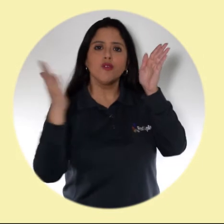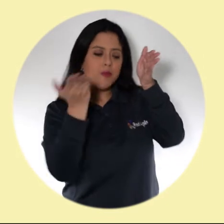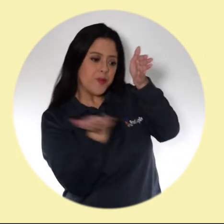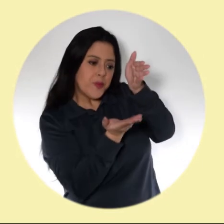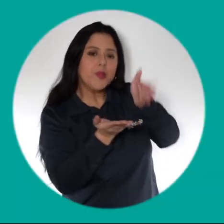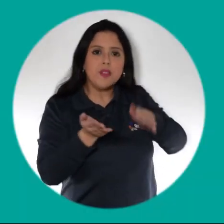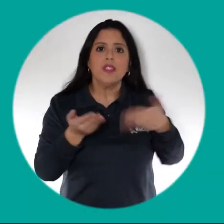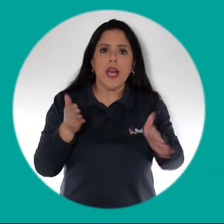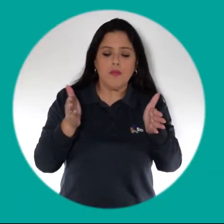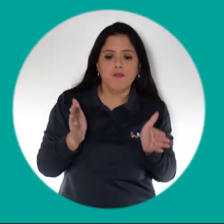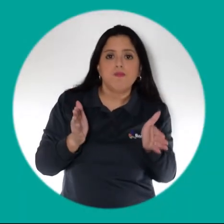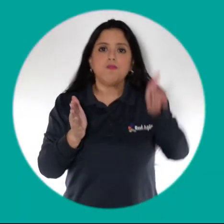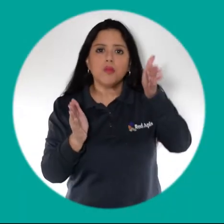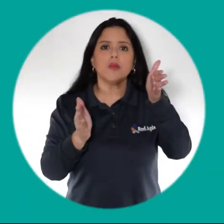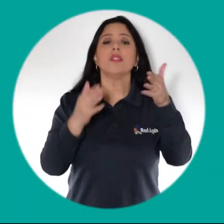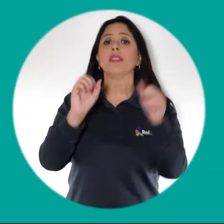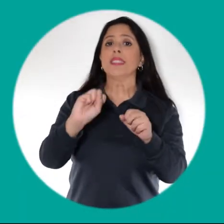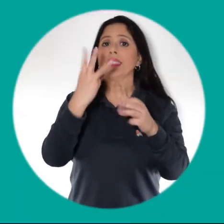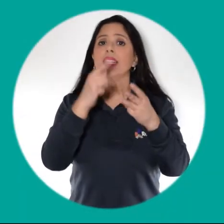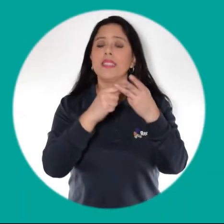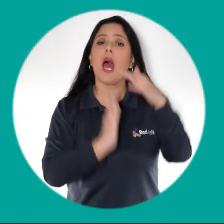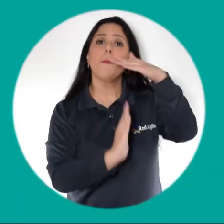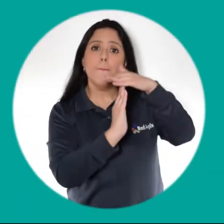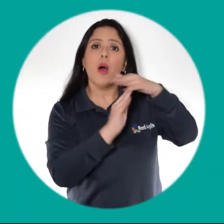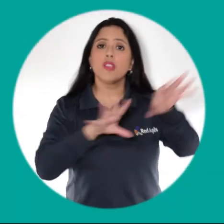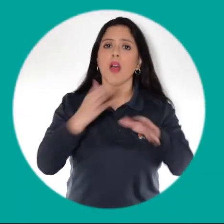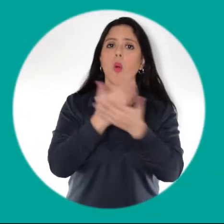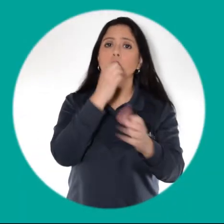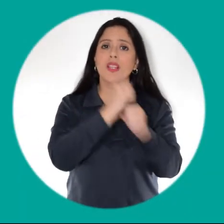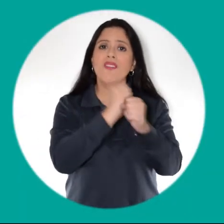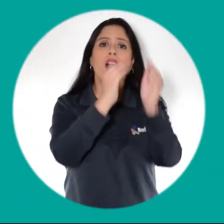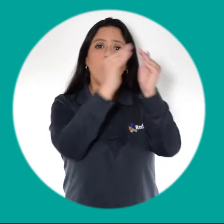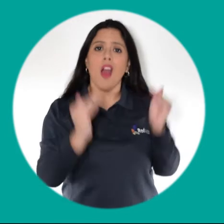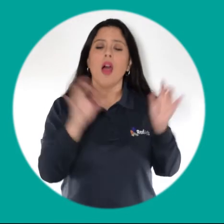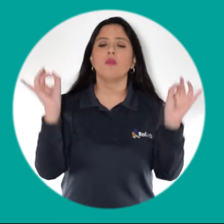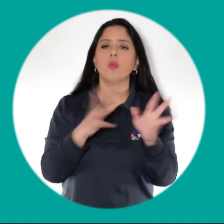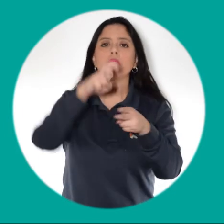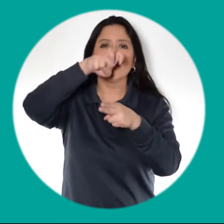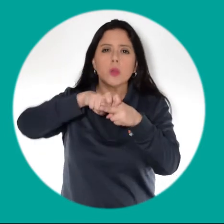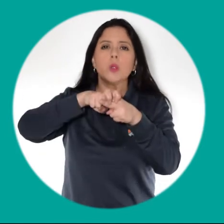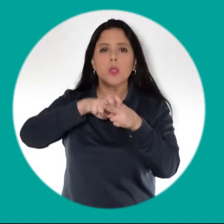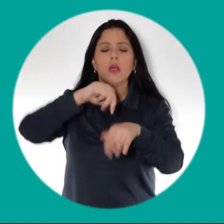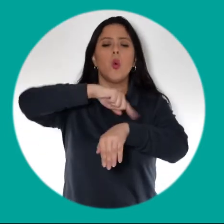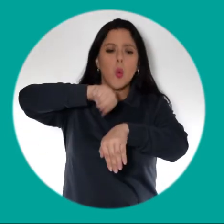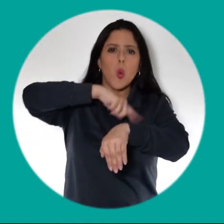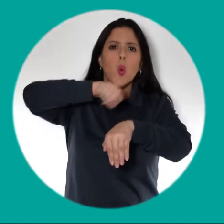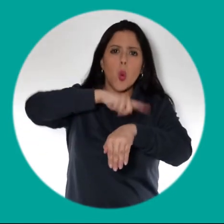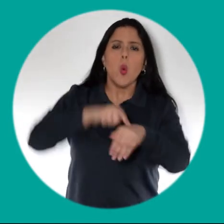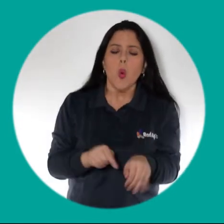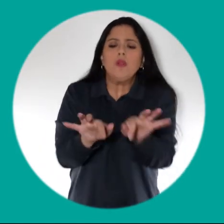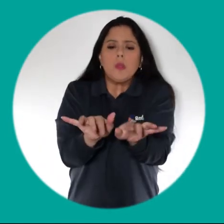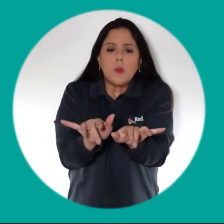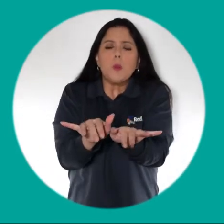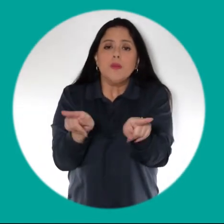altura. 3. Realiza pausas activas. Al estar trabajando de forma remota, podemos estar sentados horas en